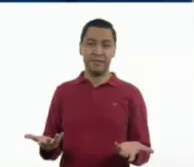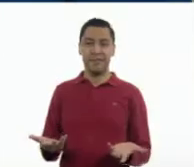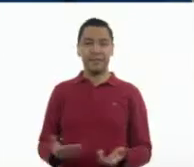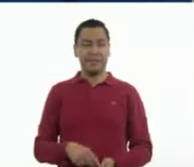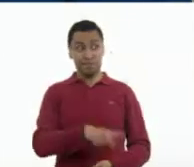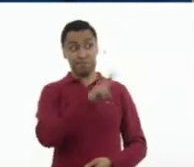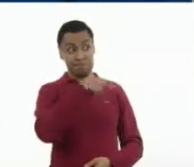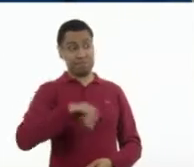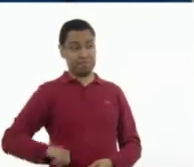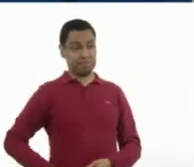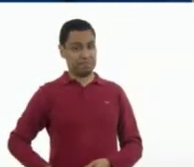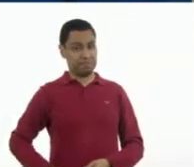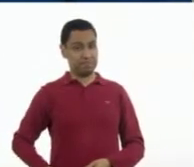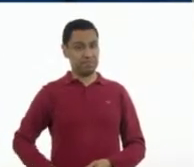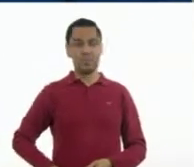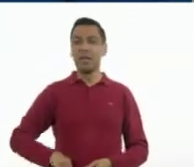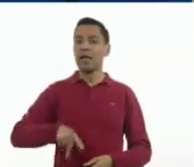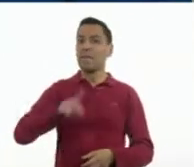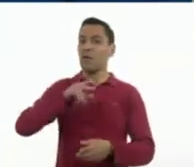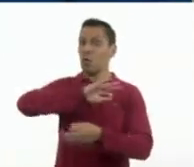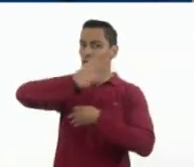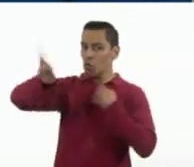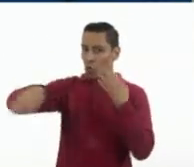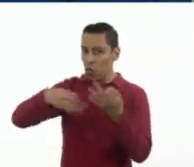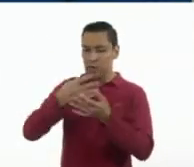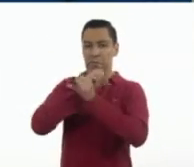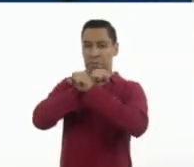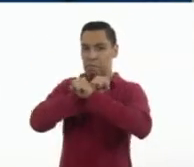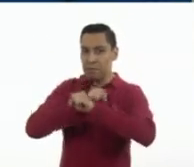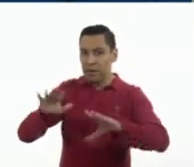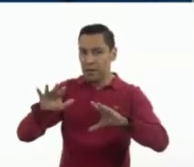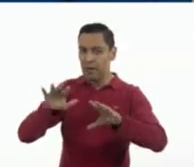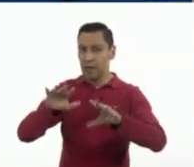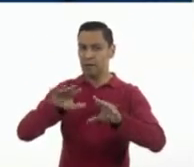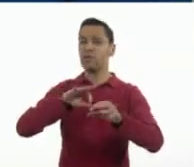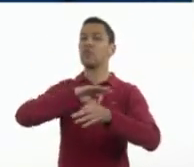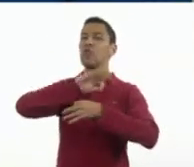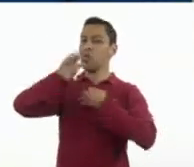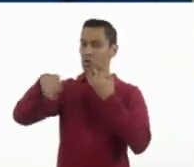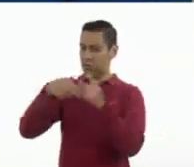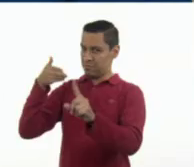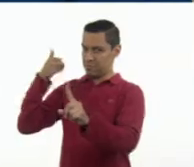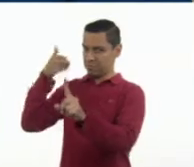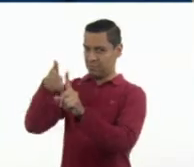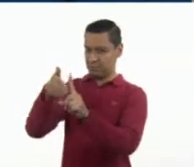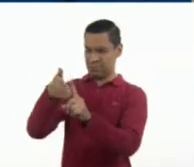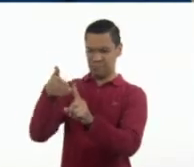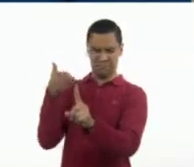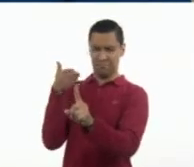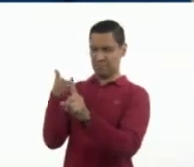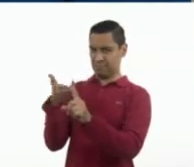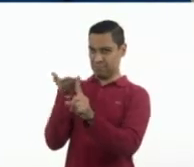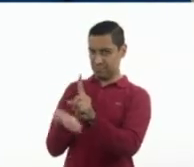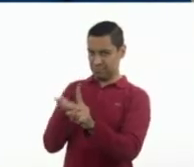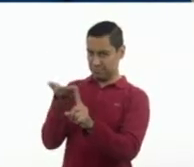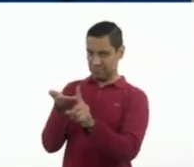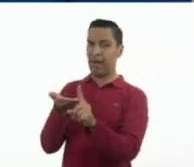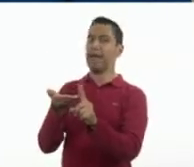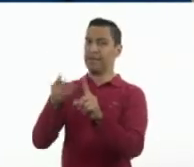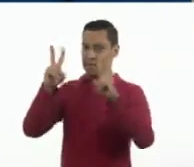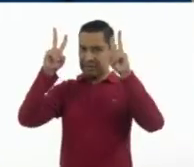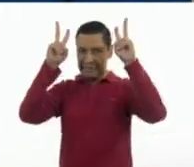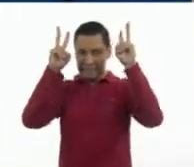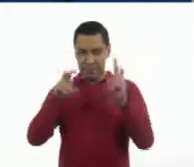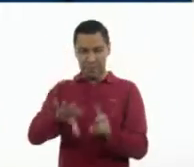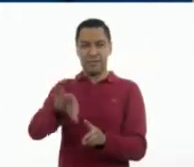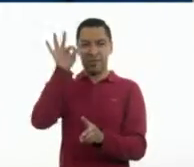anuncios y todos, todos tienen un propósito en particular. Por lo que precisamente hoy vamos a identificar el tema de